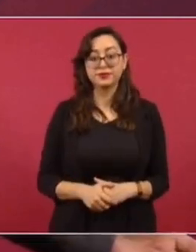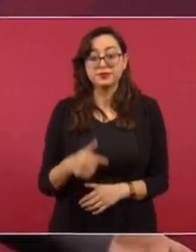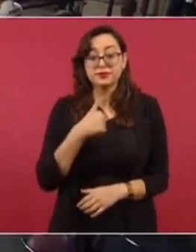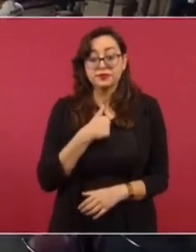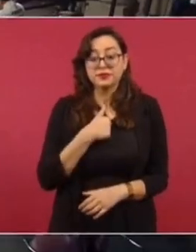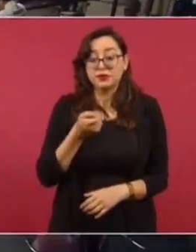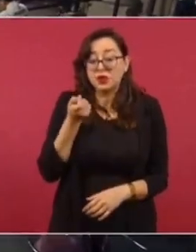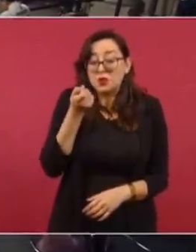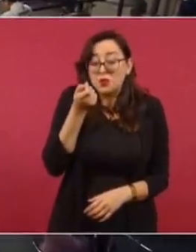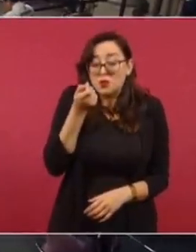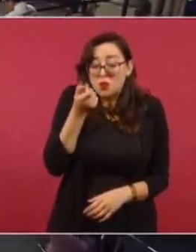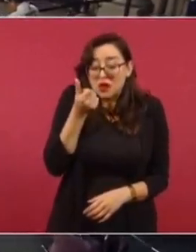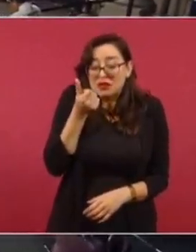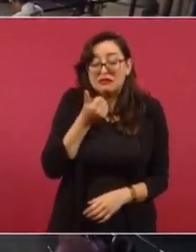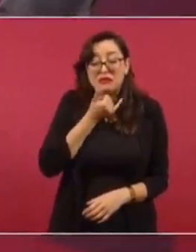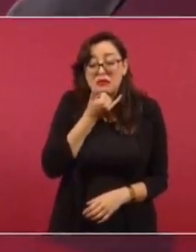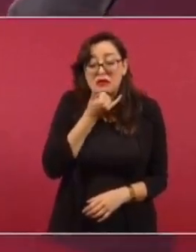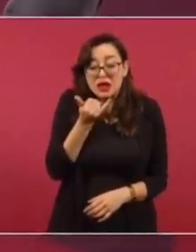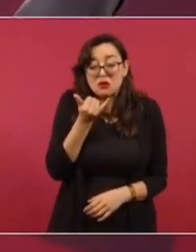padecemos del acecho.